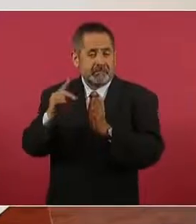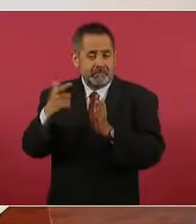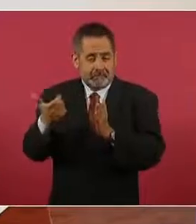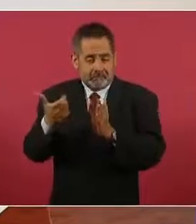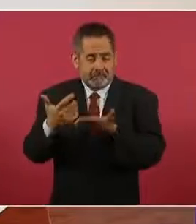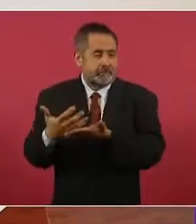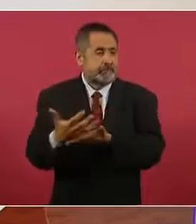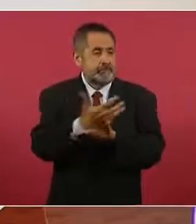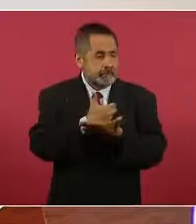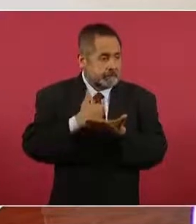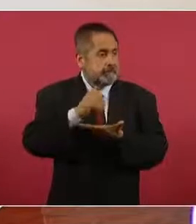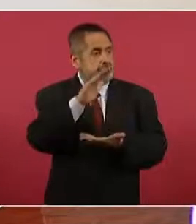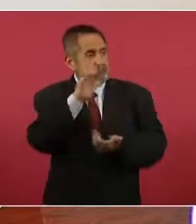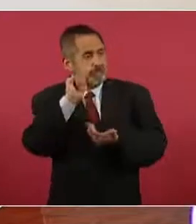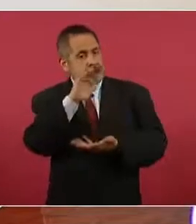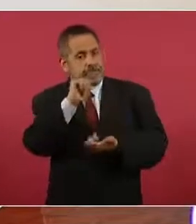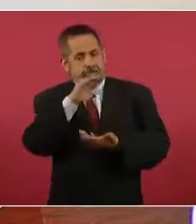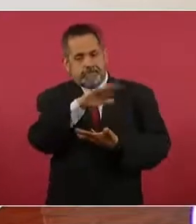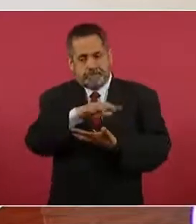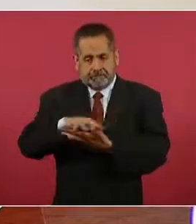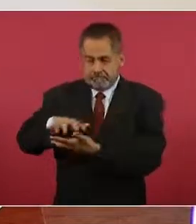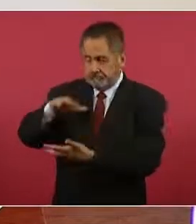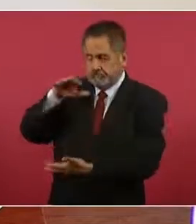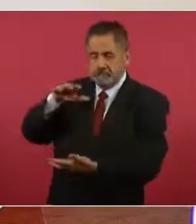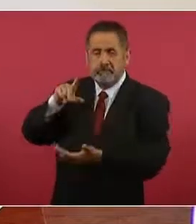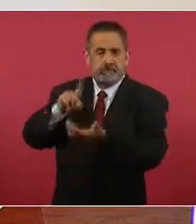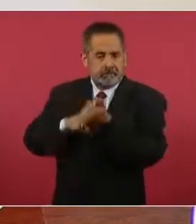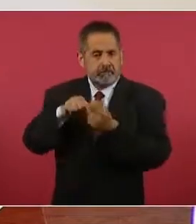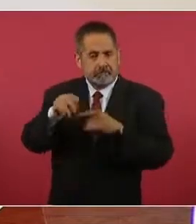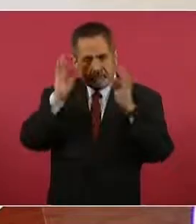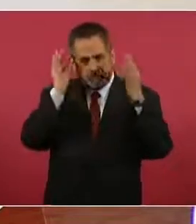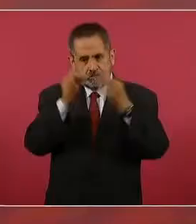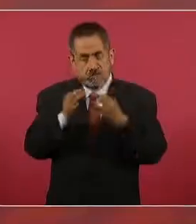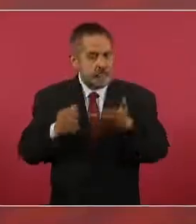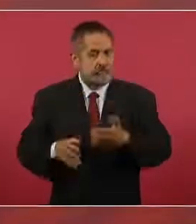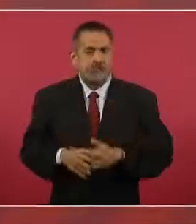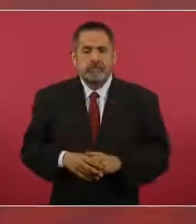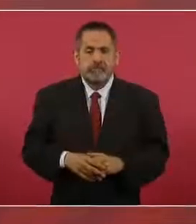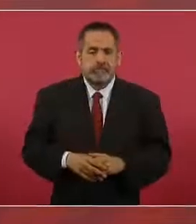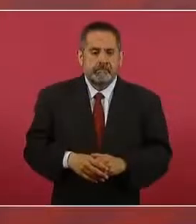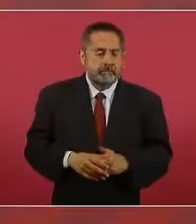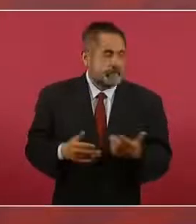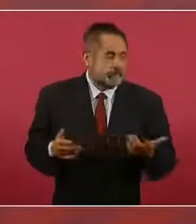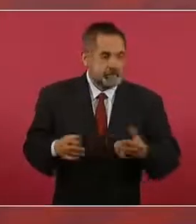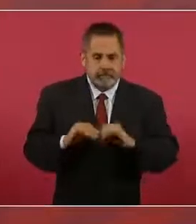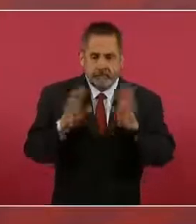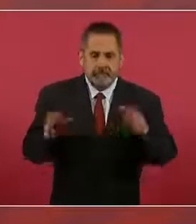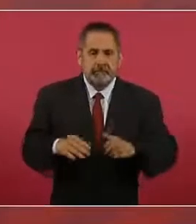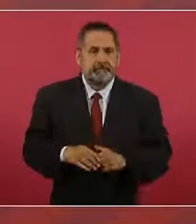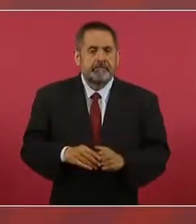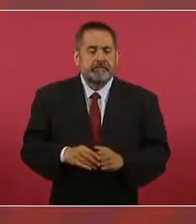ingresos por aduanas, ¿cómo no